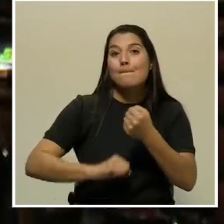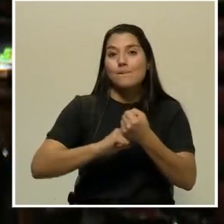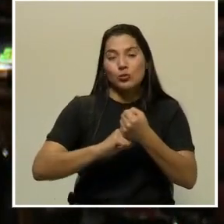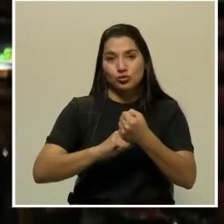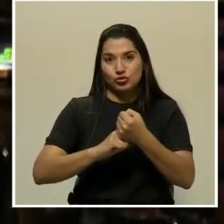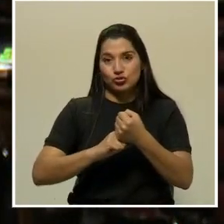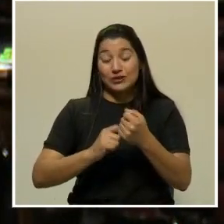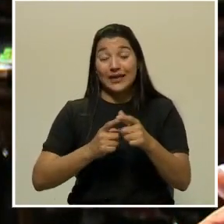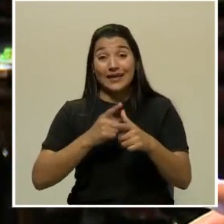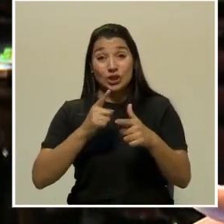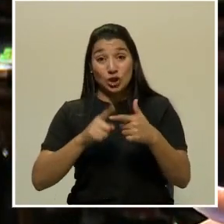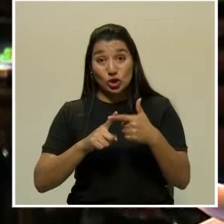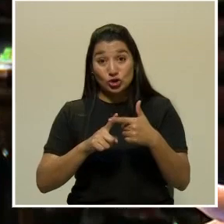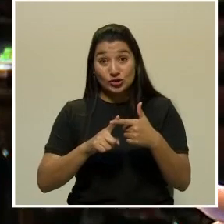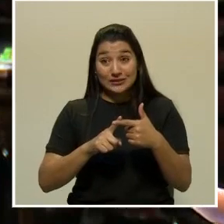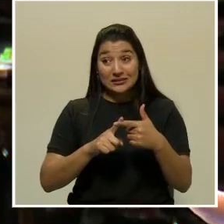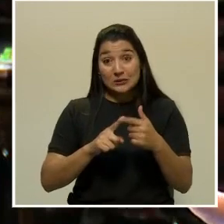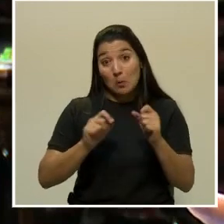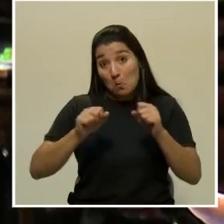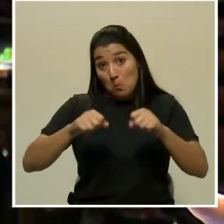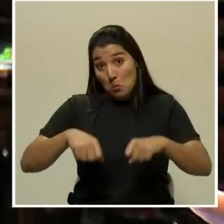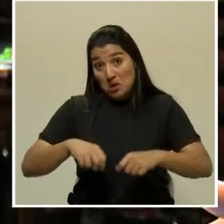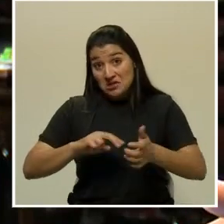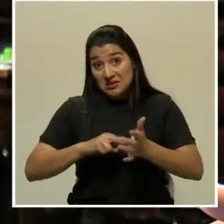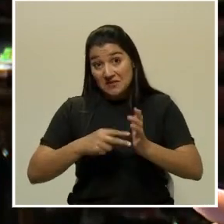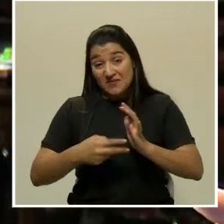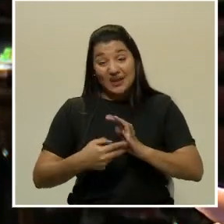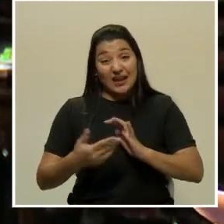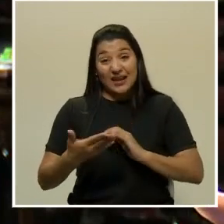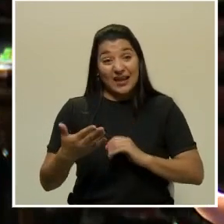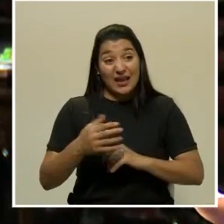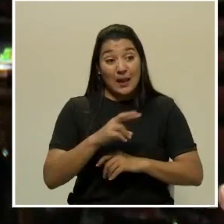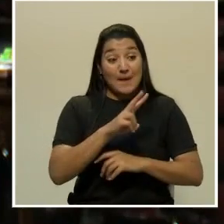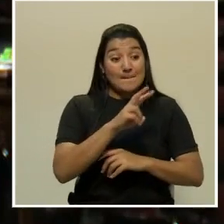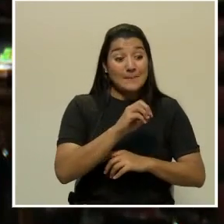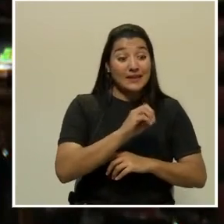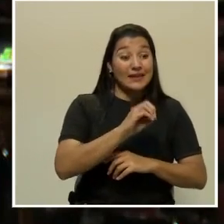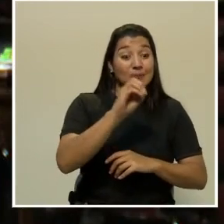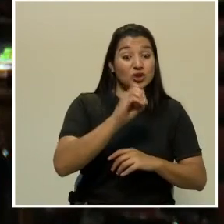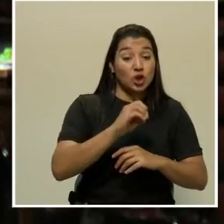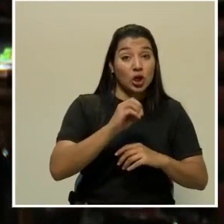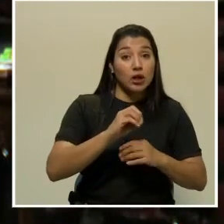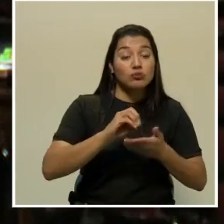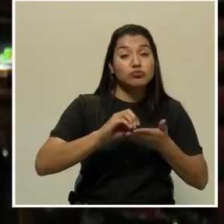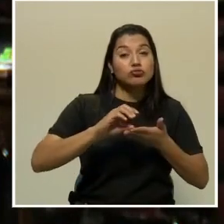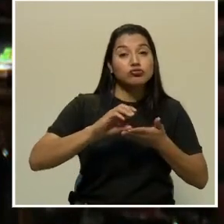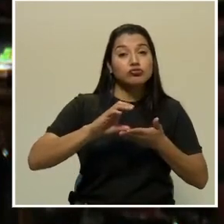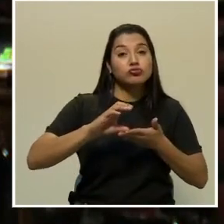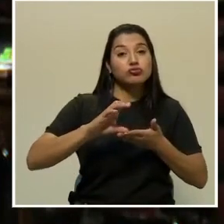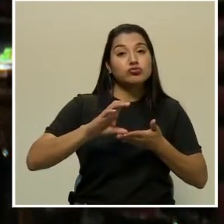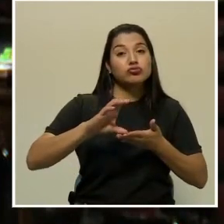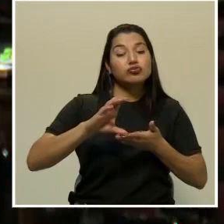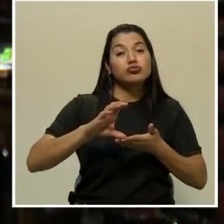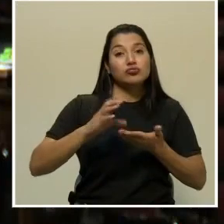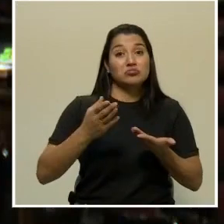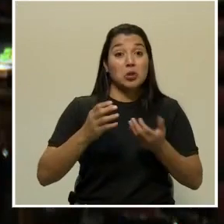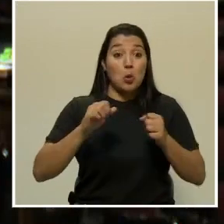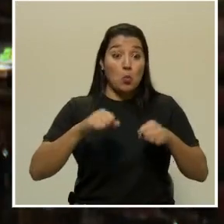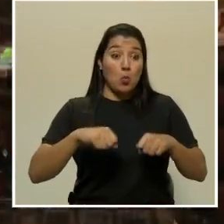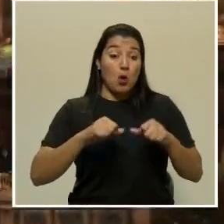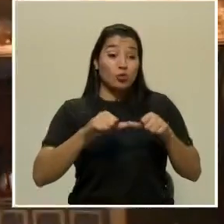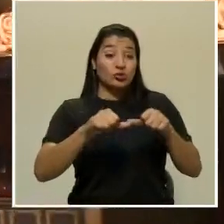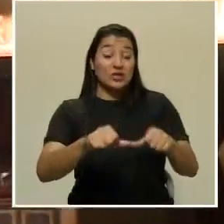esos 20 millones se puedan extender en patrocinios y nos puedan acompañar por lo menos de aquí a que termine el año.